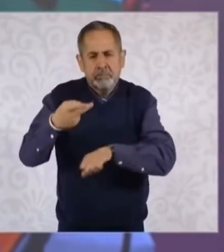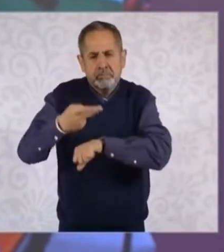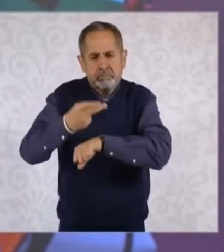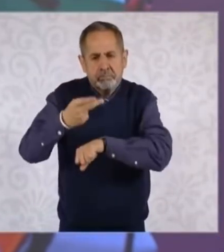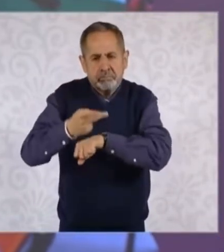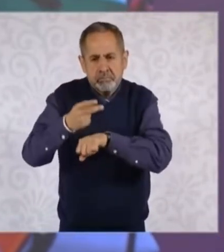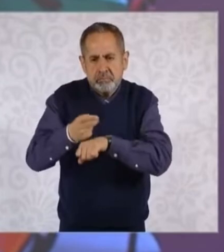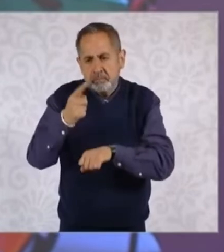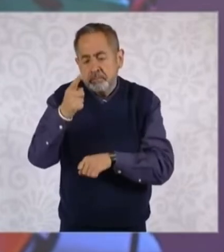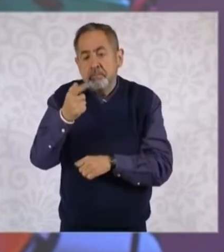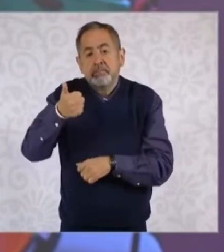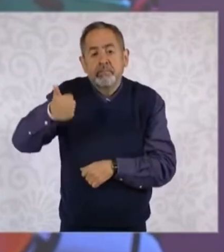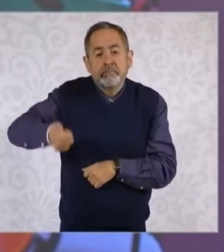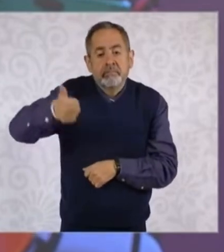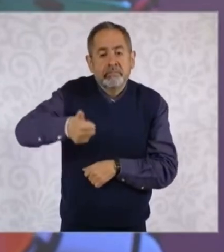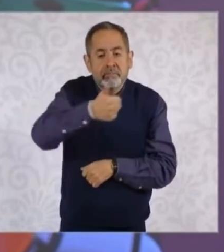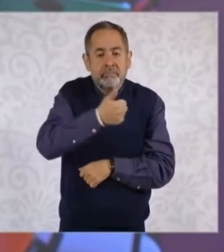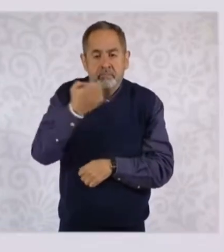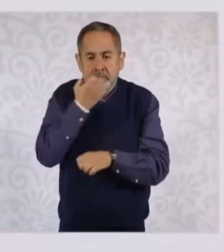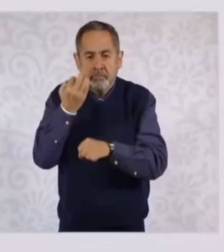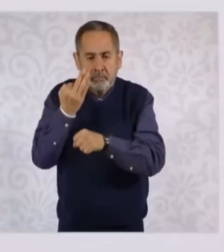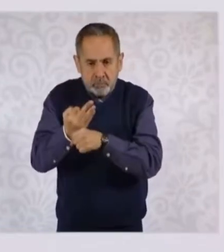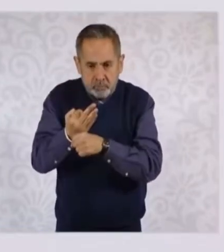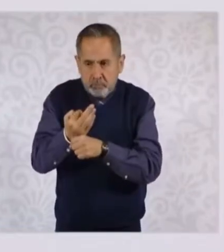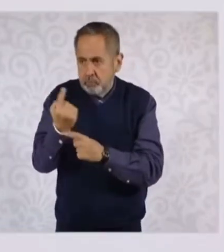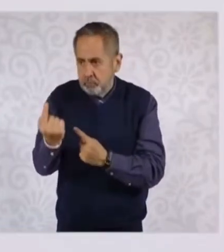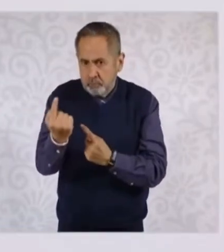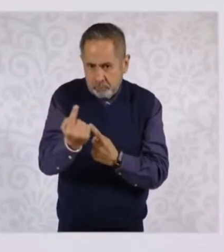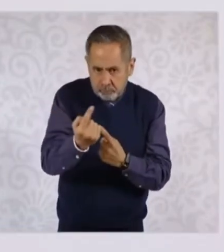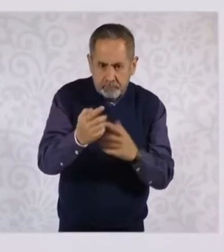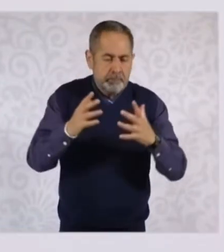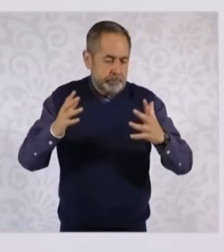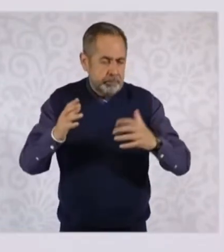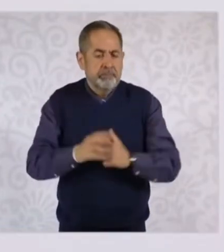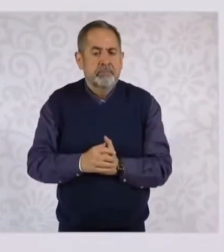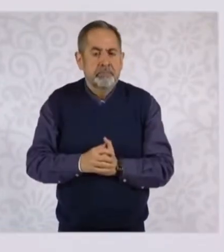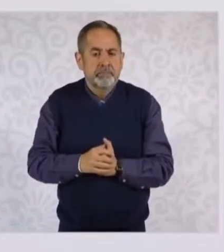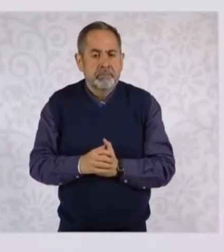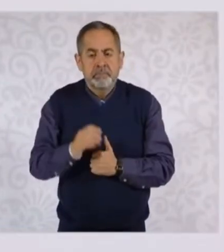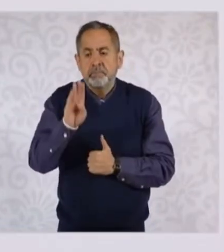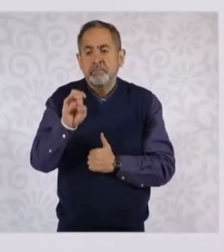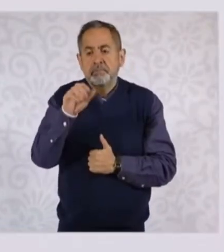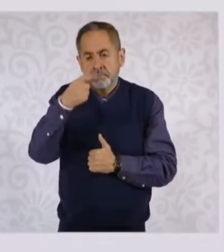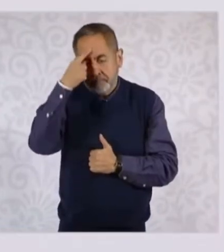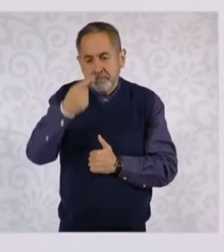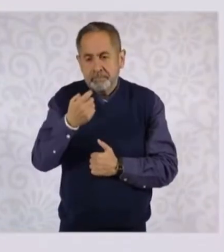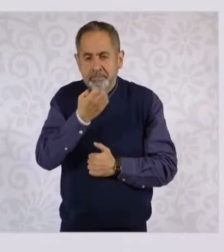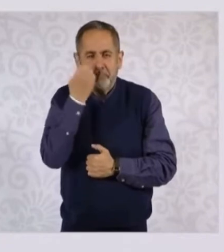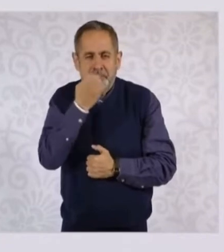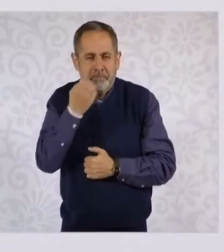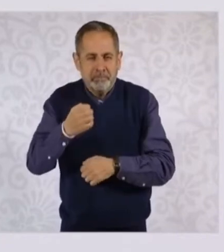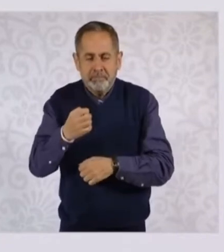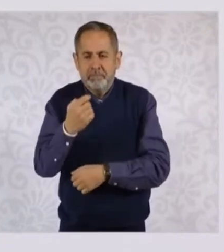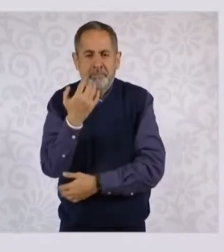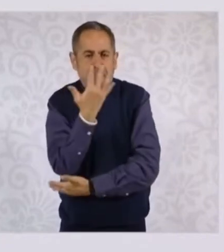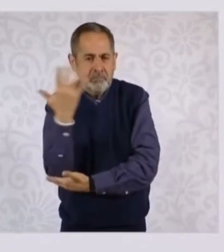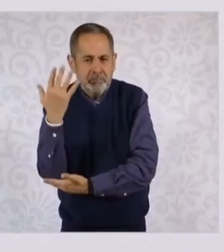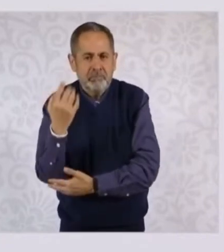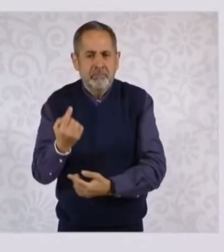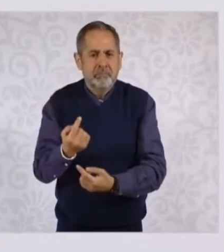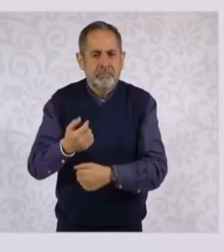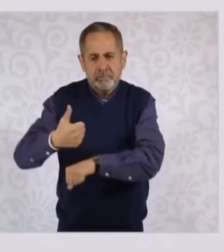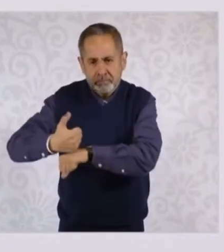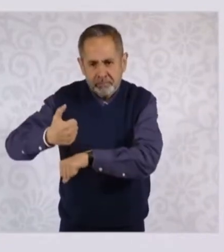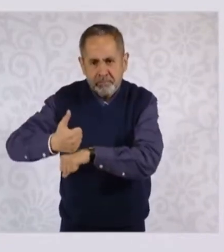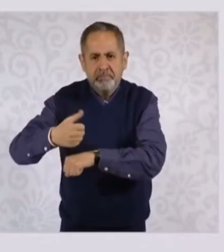por estudiante. En el caso de las Benito Juárez, para educación básica, preescolar, primaria